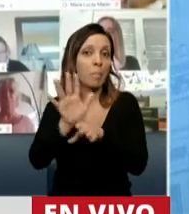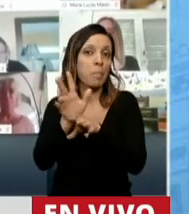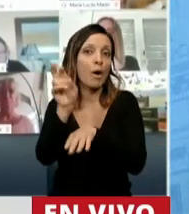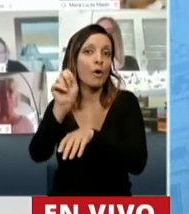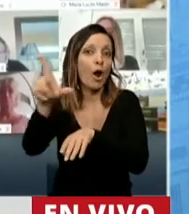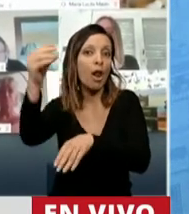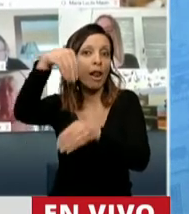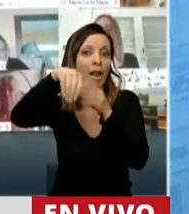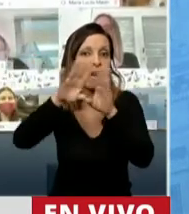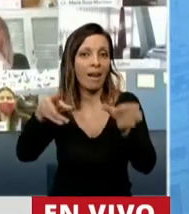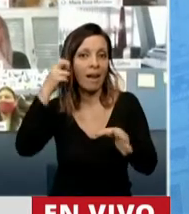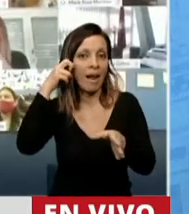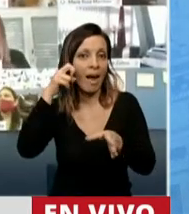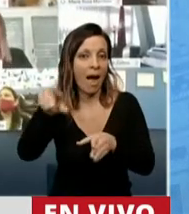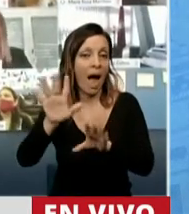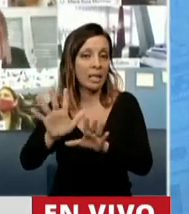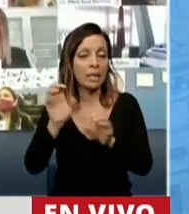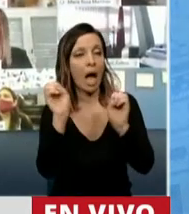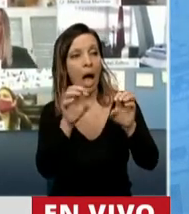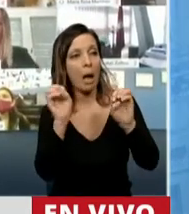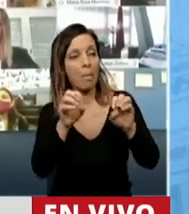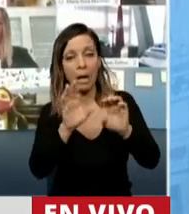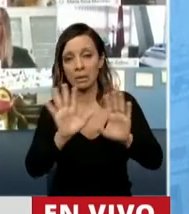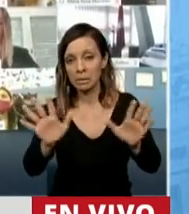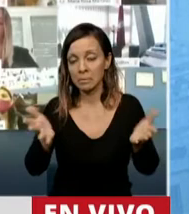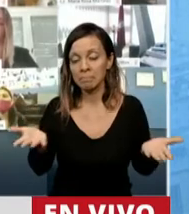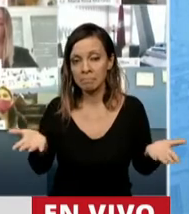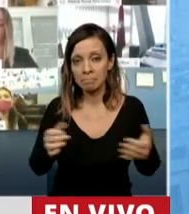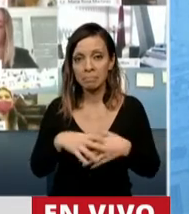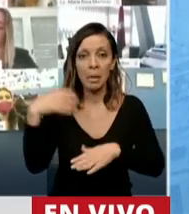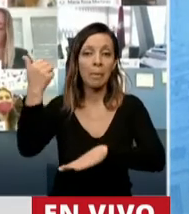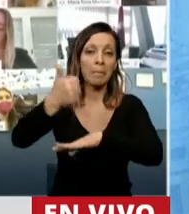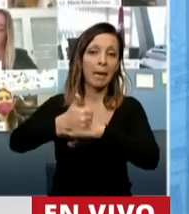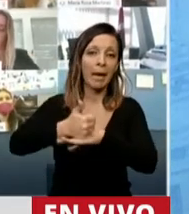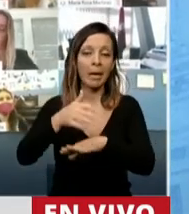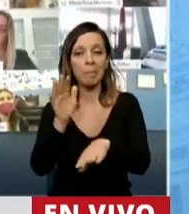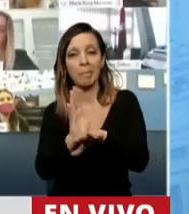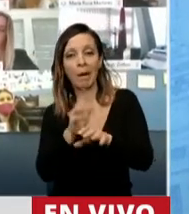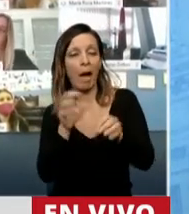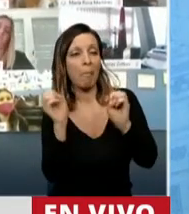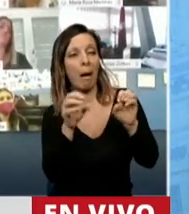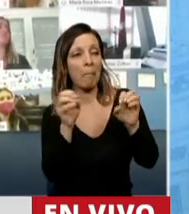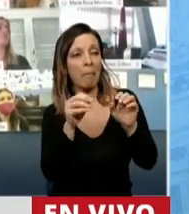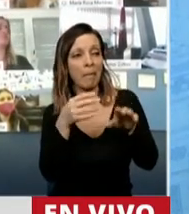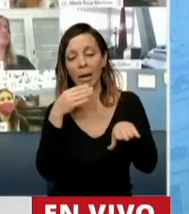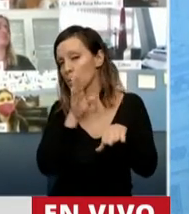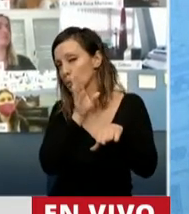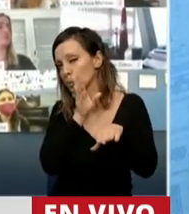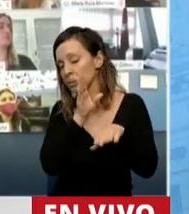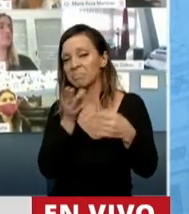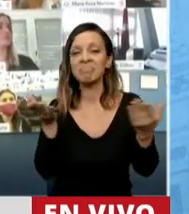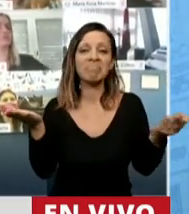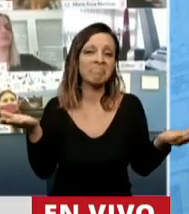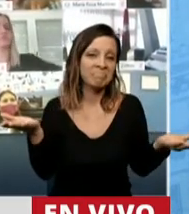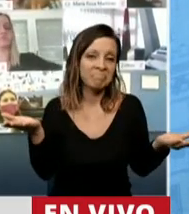en la Cámara de Diputados. Viene, hace un show, dice por lo bajo algunas cosas,